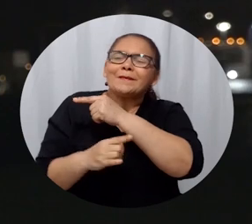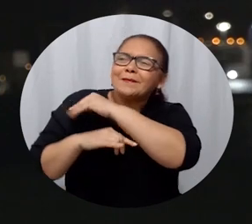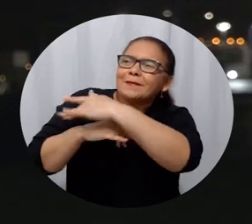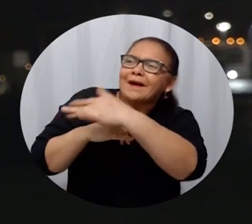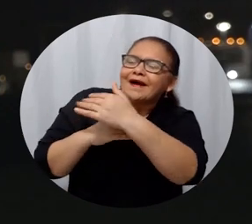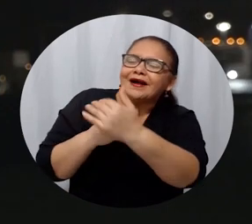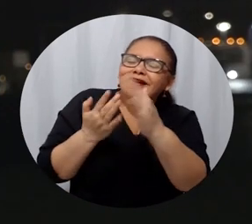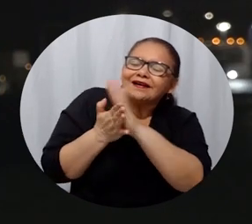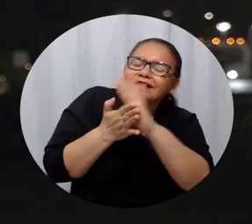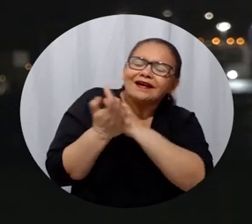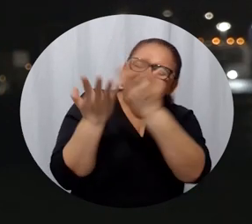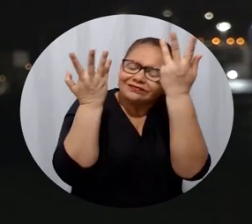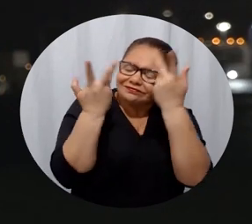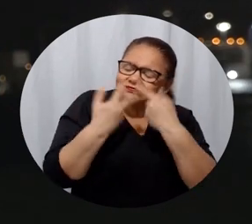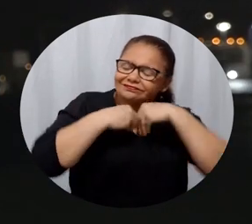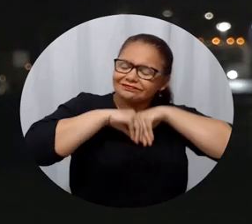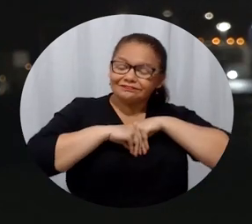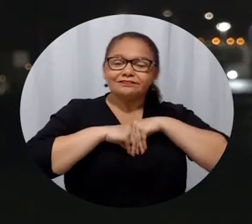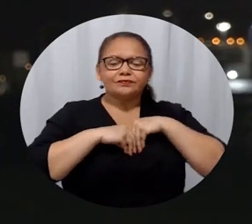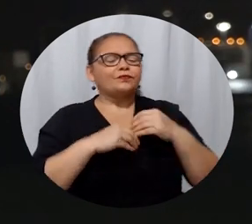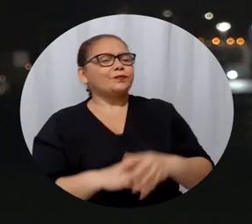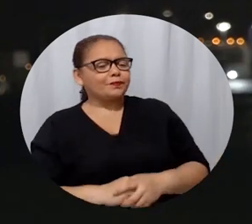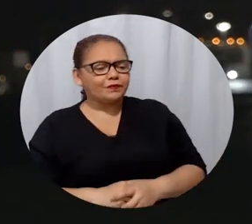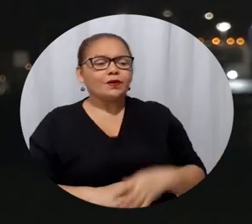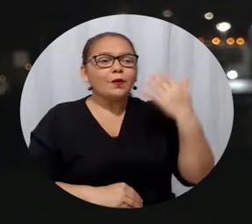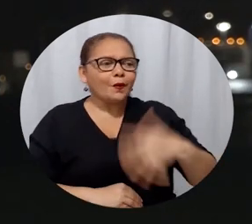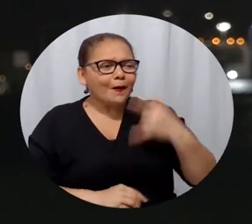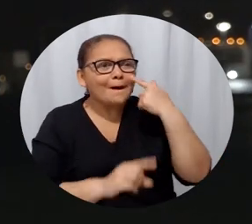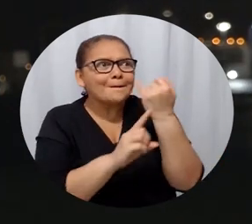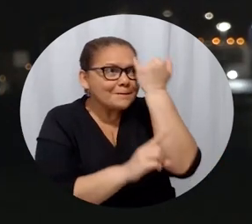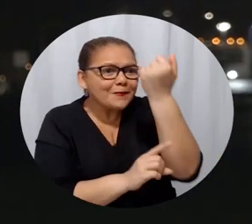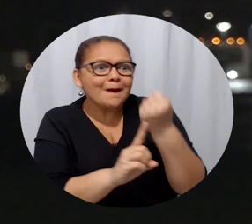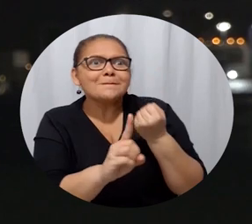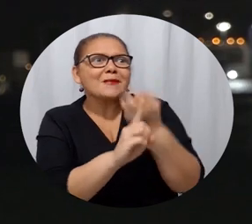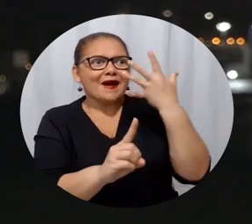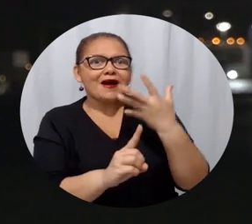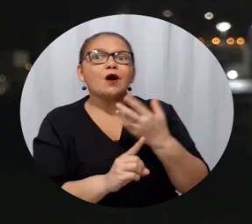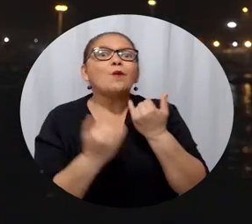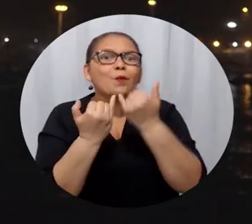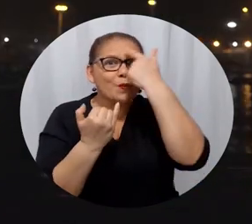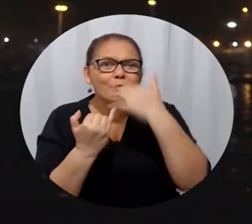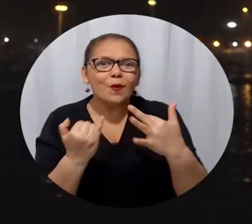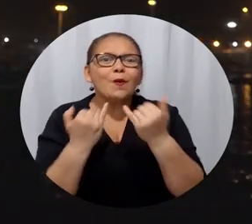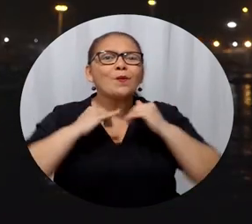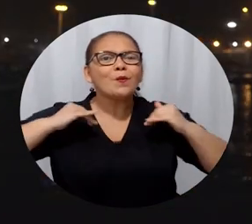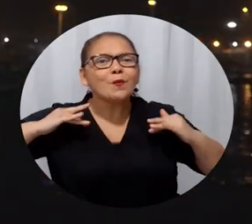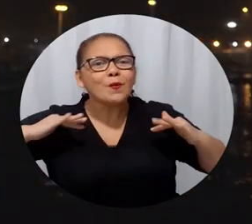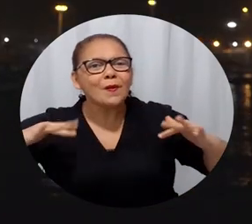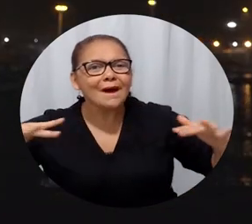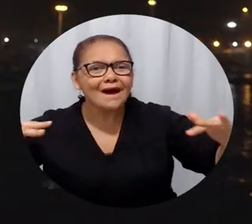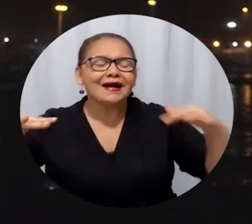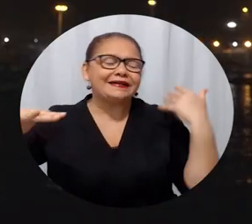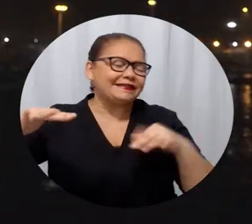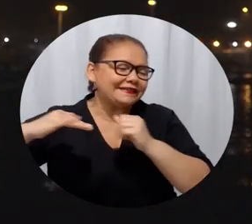Me parece una grandiosa idea, sabiendo que Santa Marta es mar y que todos podamos ver cine en la